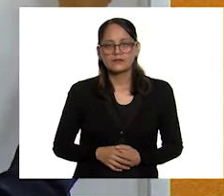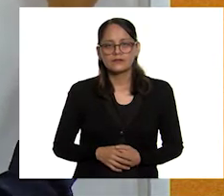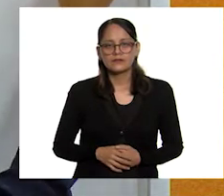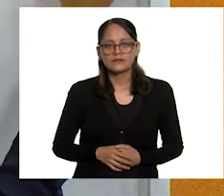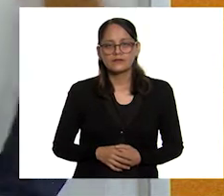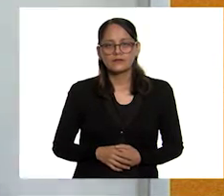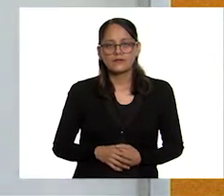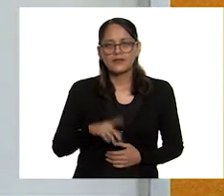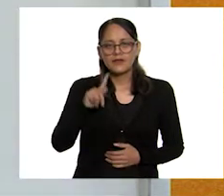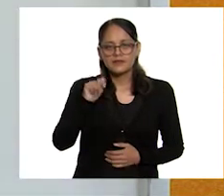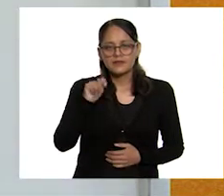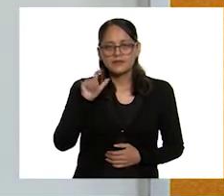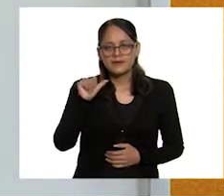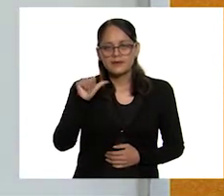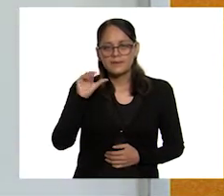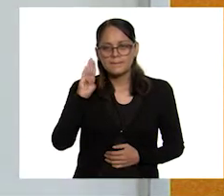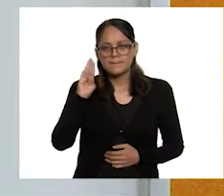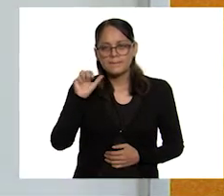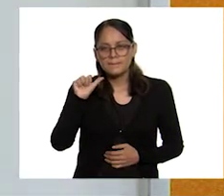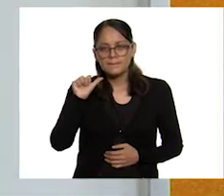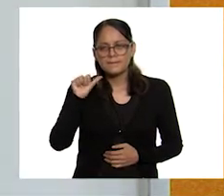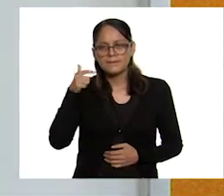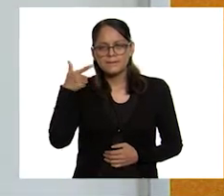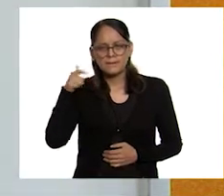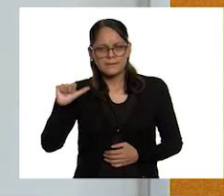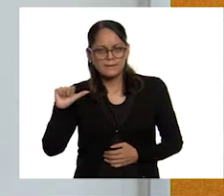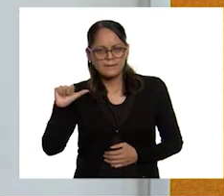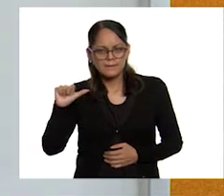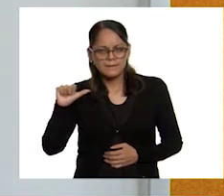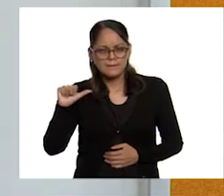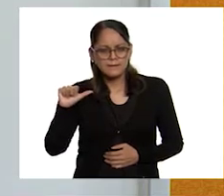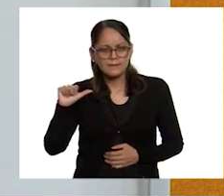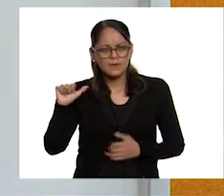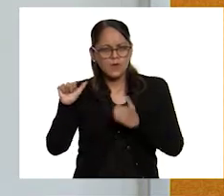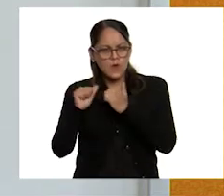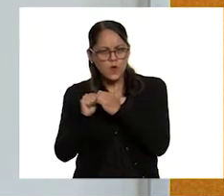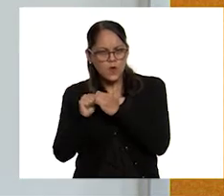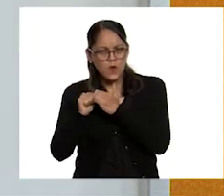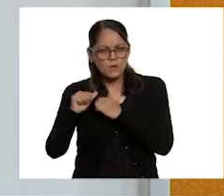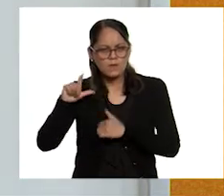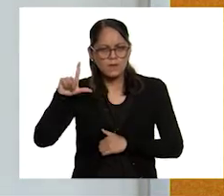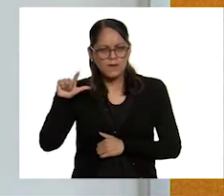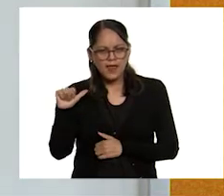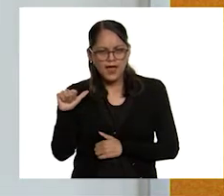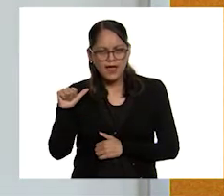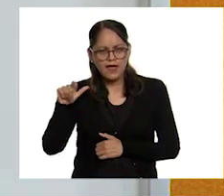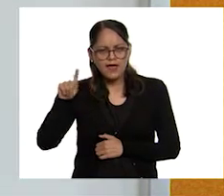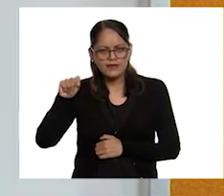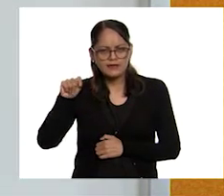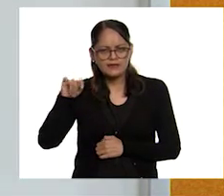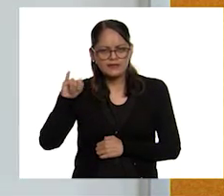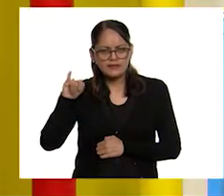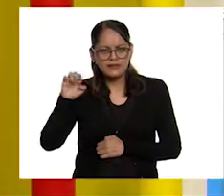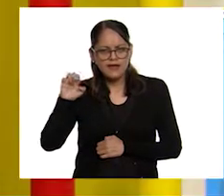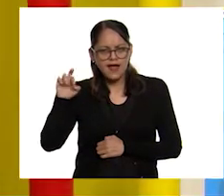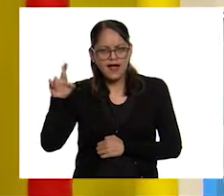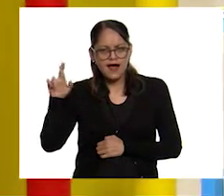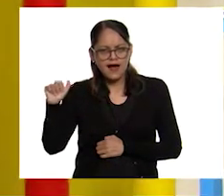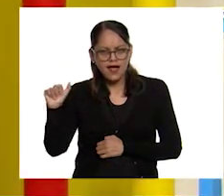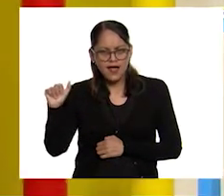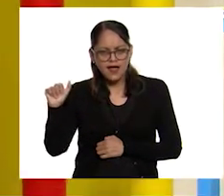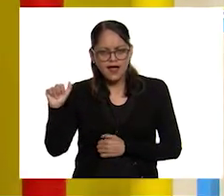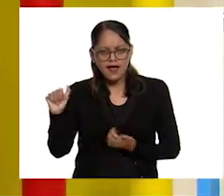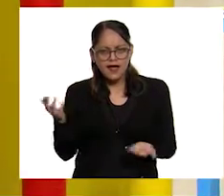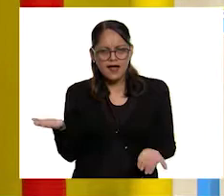Tabaga con la tierra. Tabaga con la tierra.